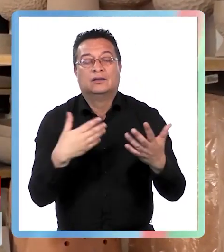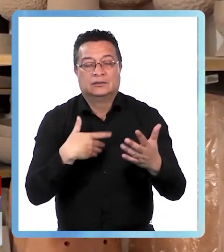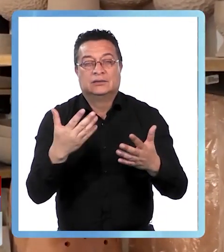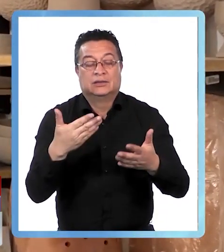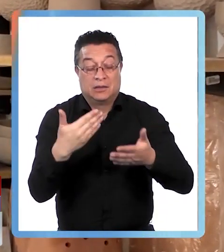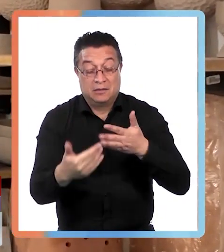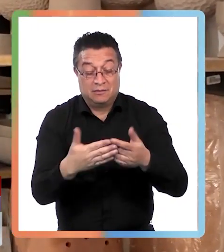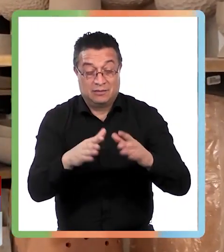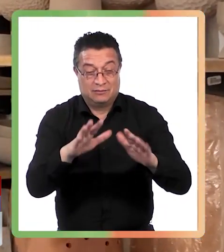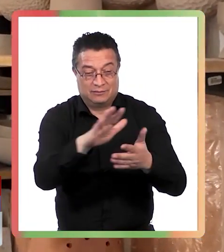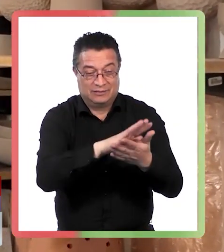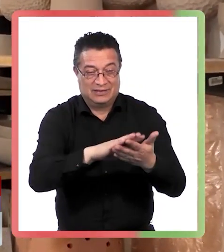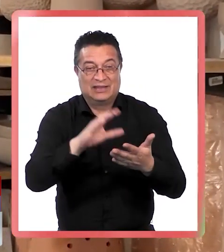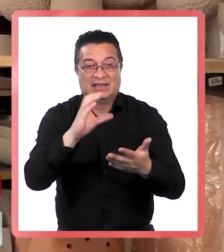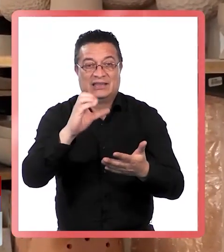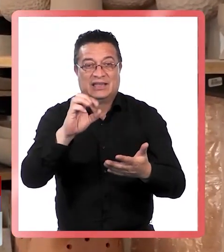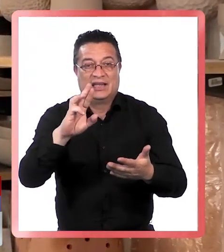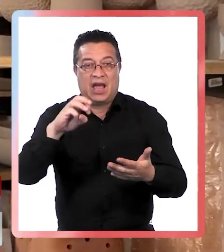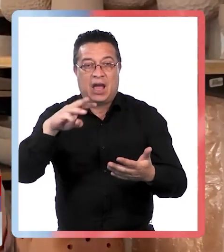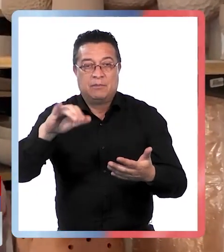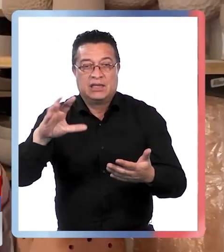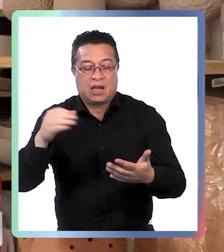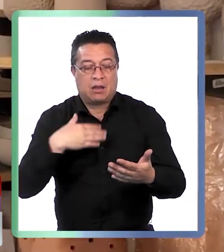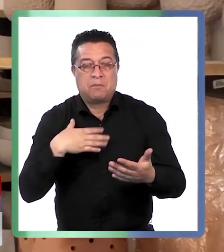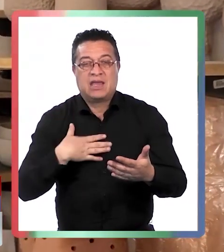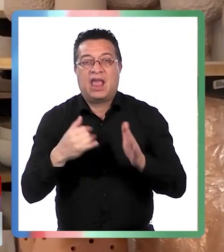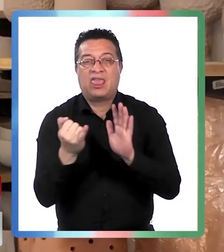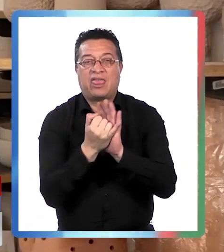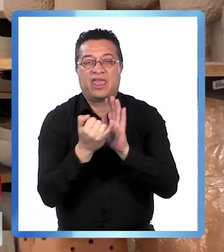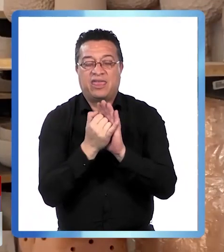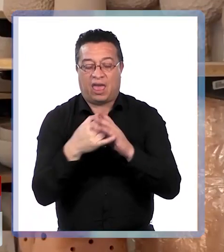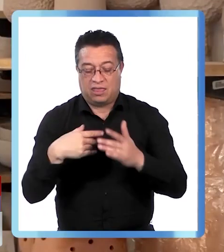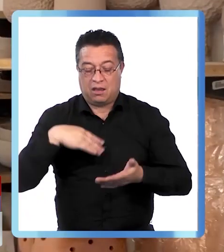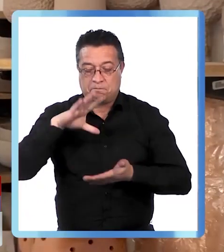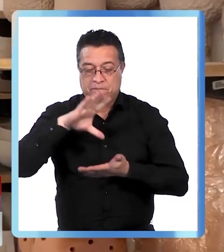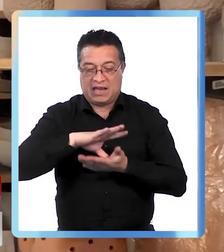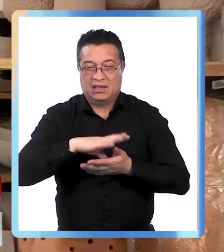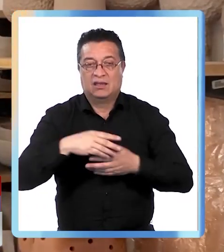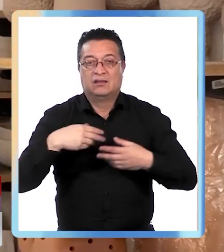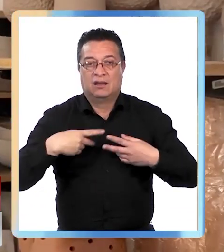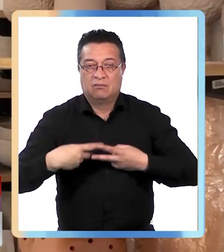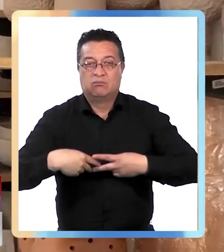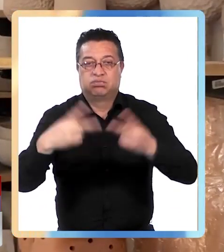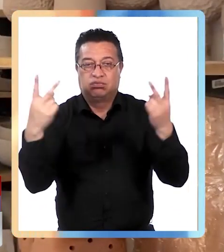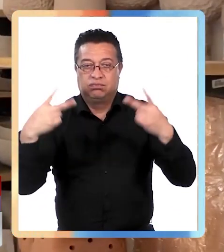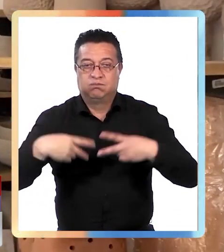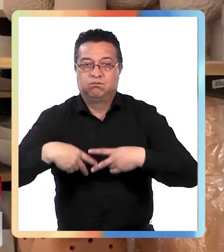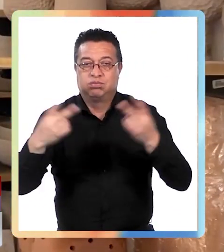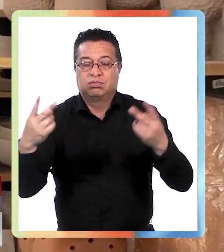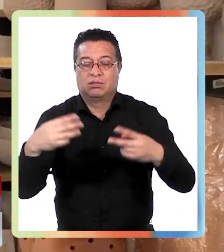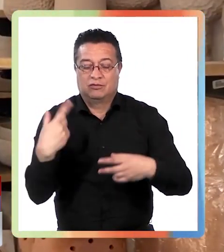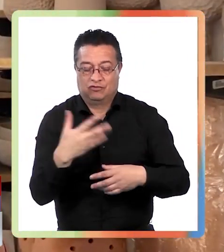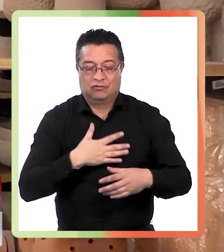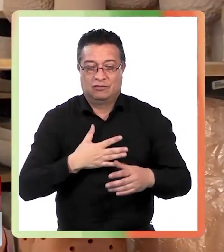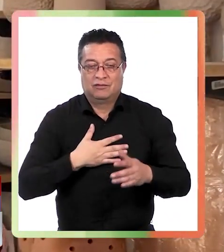una cerámica nuestra identidad tanto como país, como